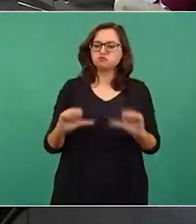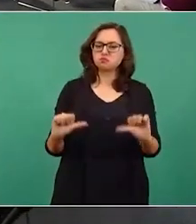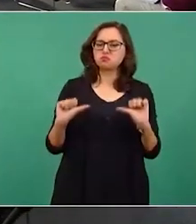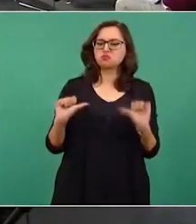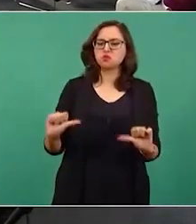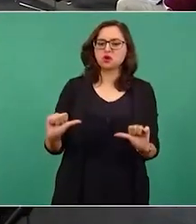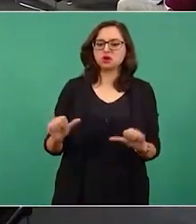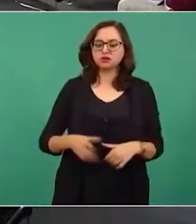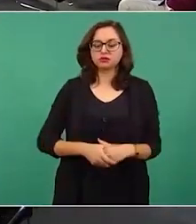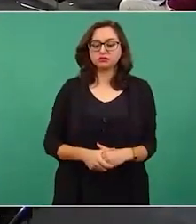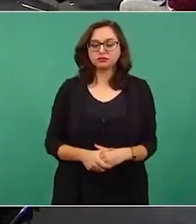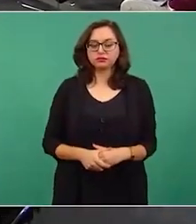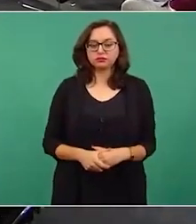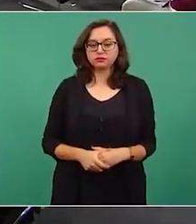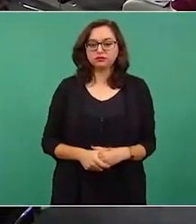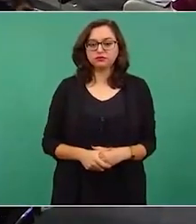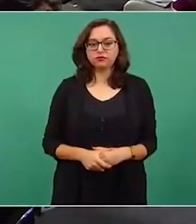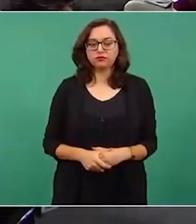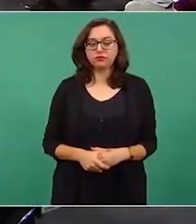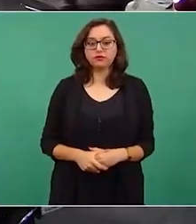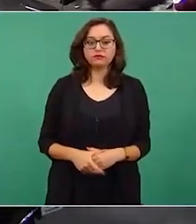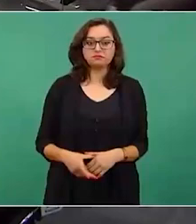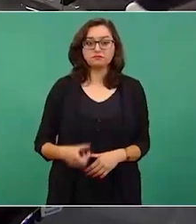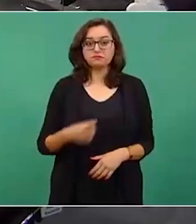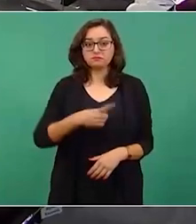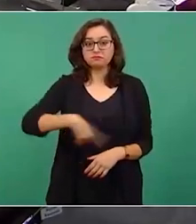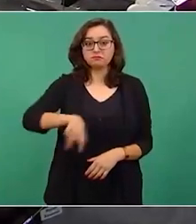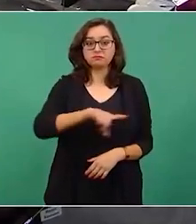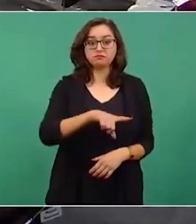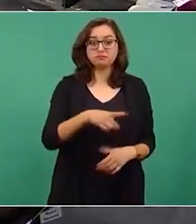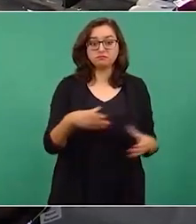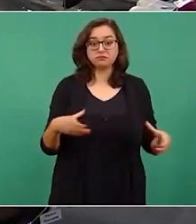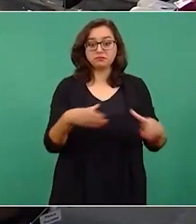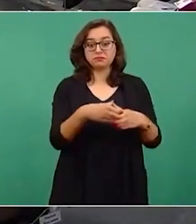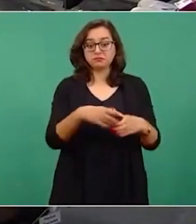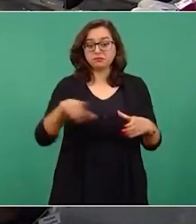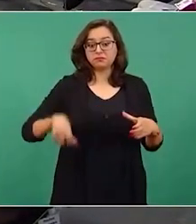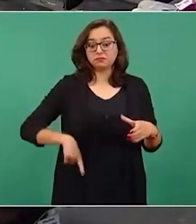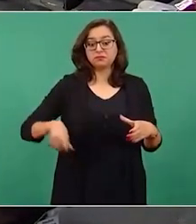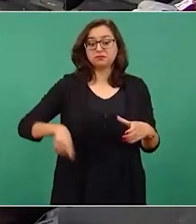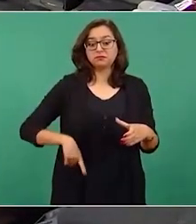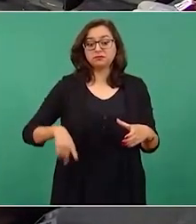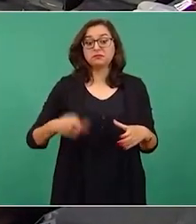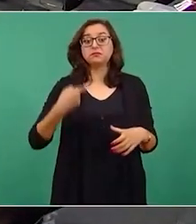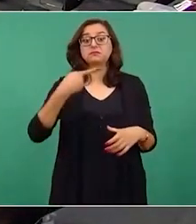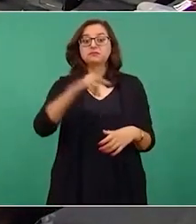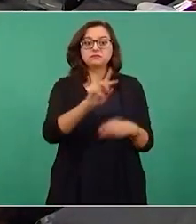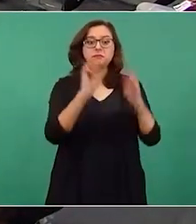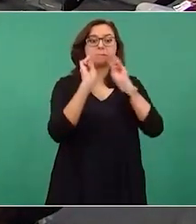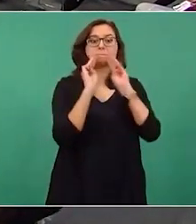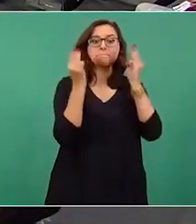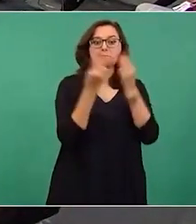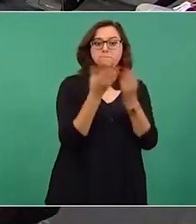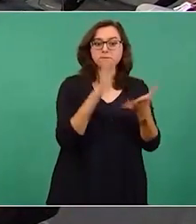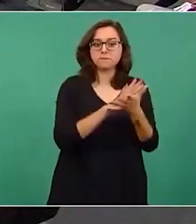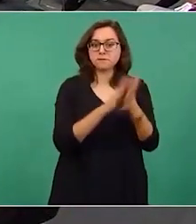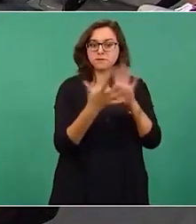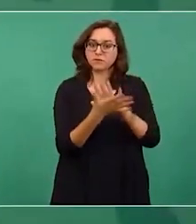y había asociación delictuosa componendas entre el crimen